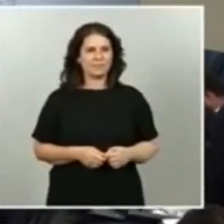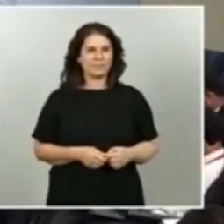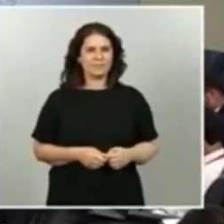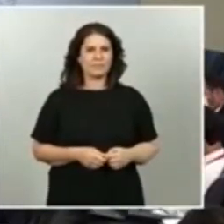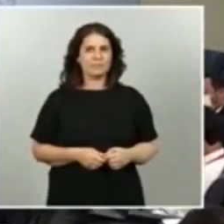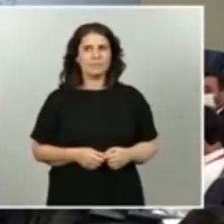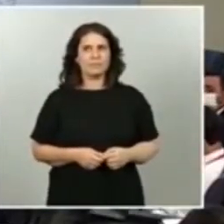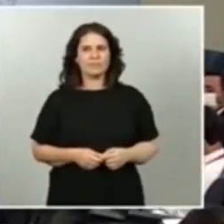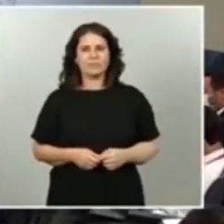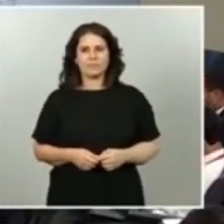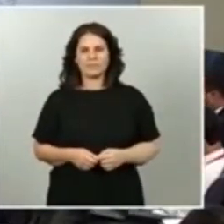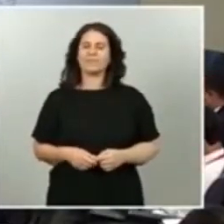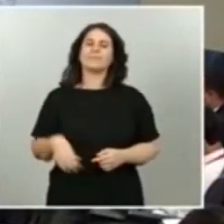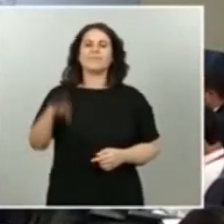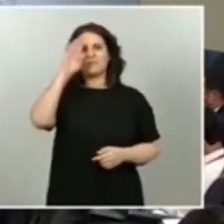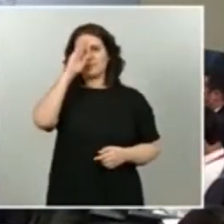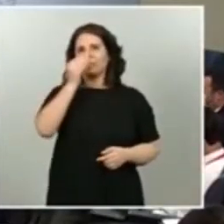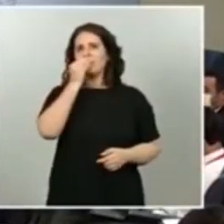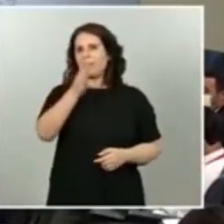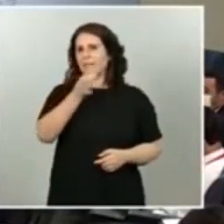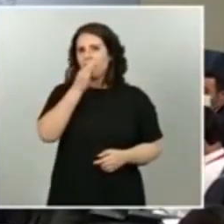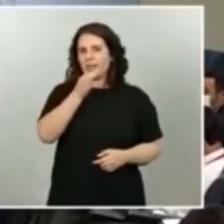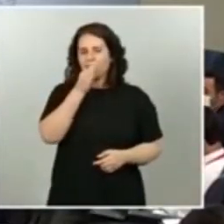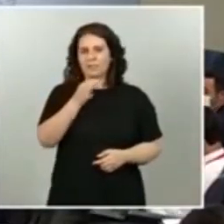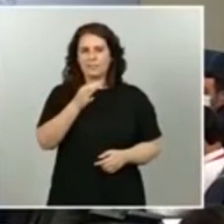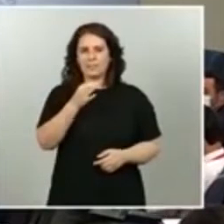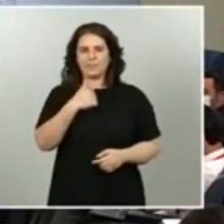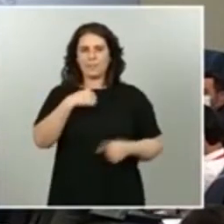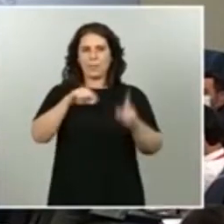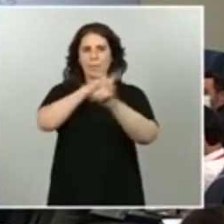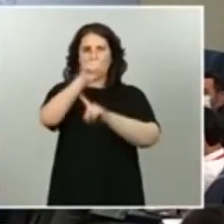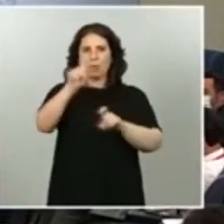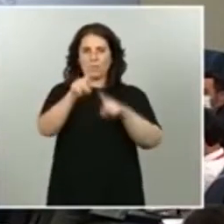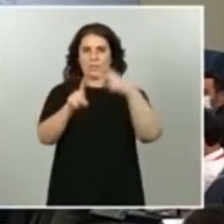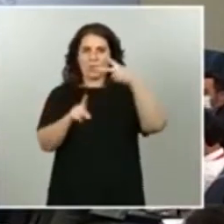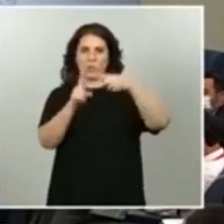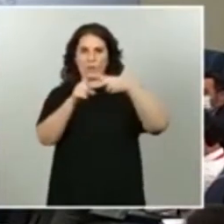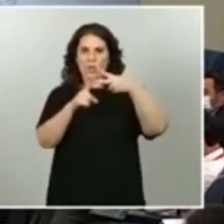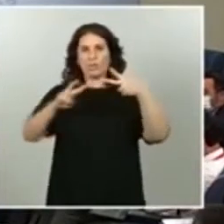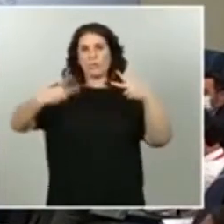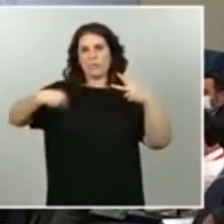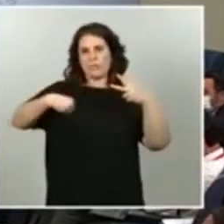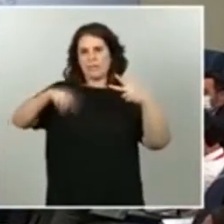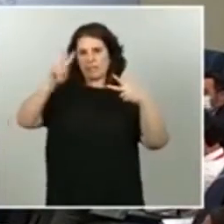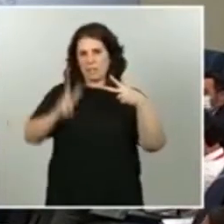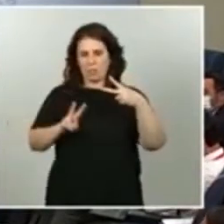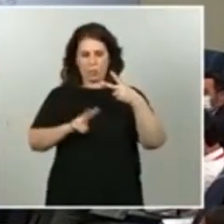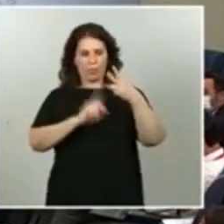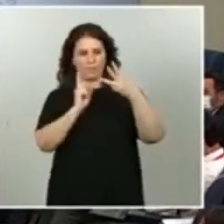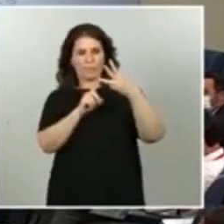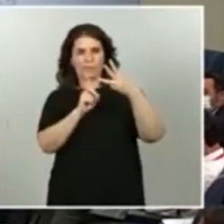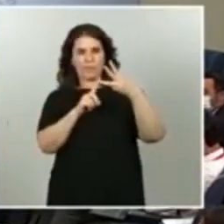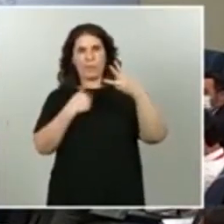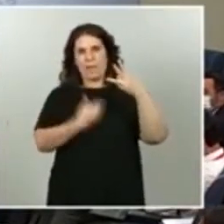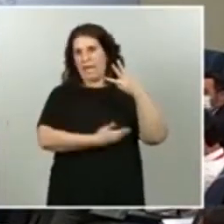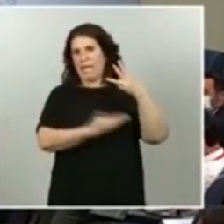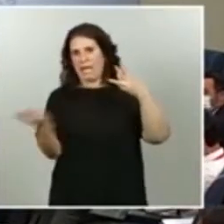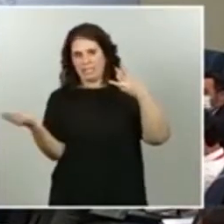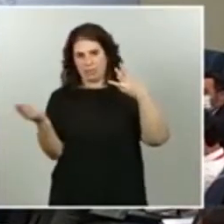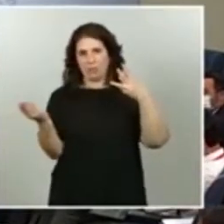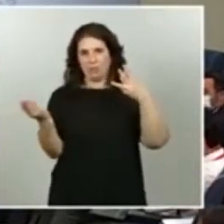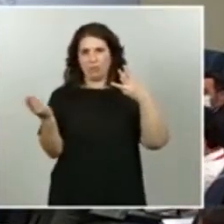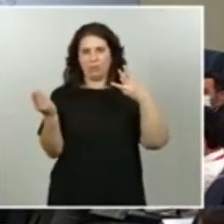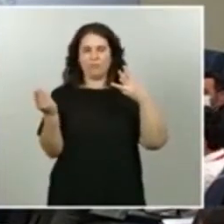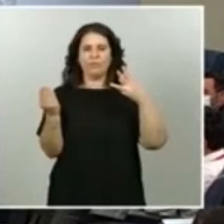Hola, buenas tardes. Yo tenía dos preguntas para el vicepresidente segundo y otra para el resto de los ministros que están en esta comparecencia.